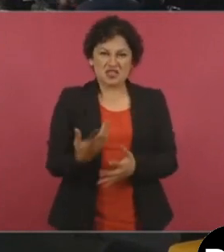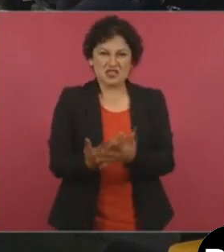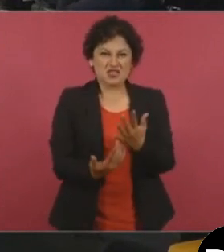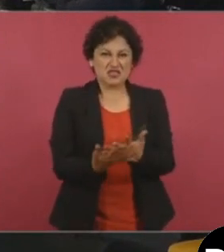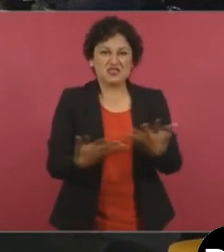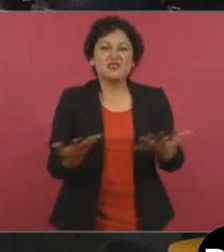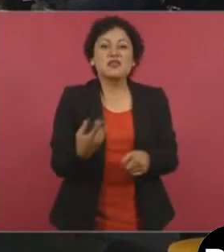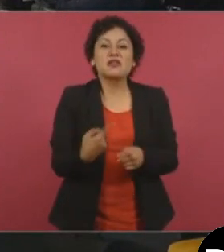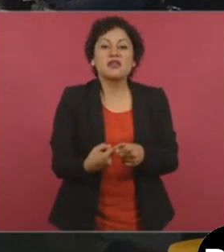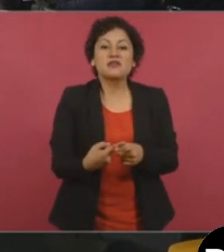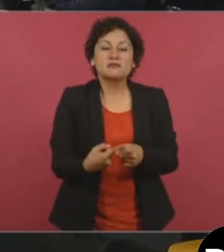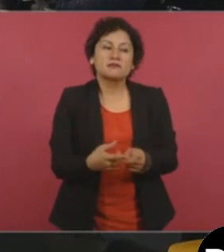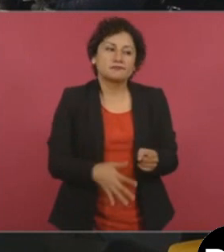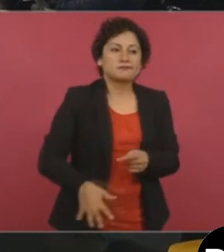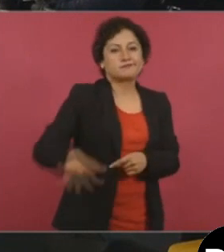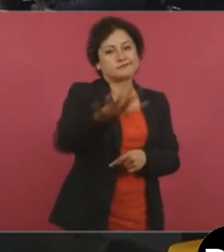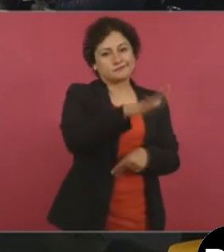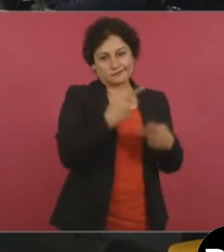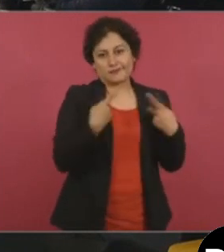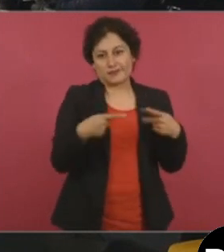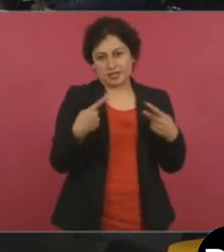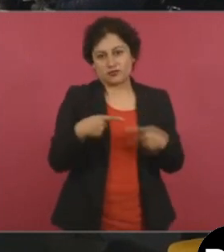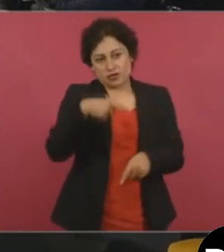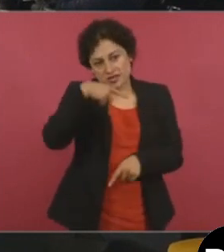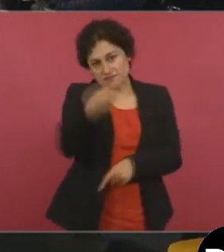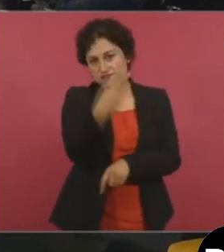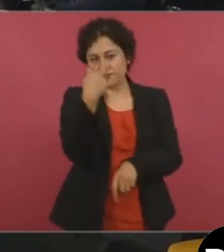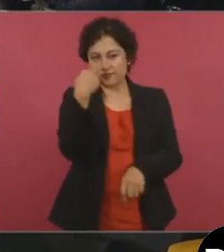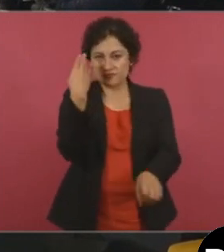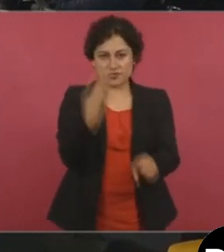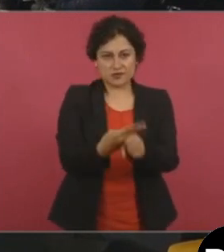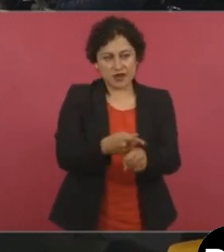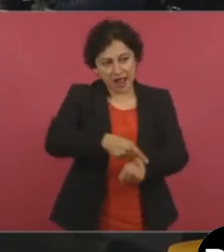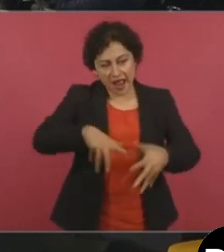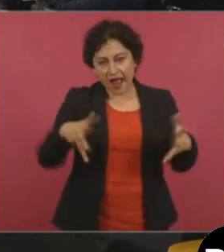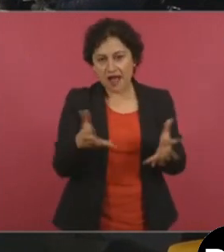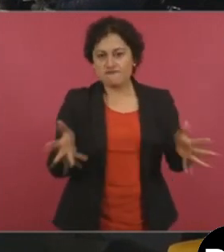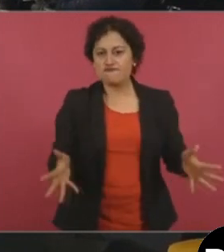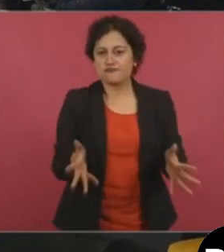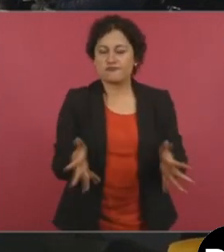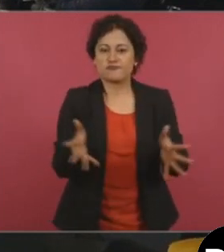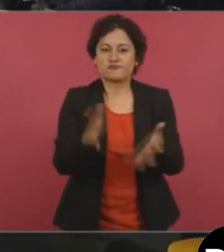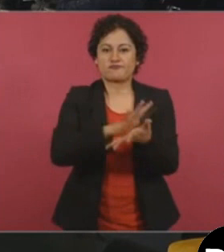Entonces, no hay nada ya que preocuparnos